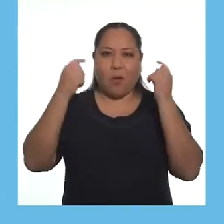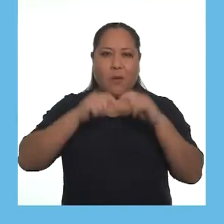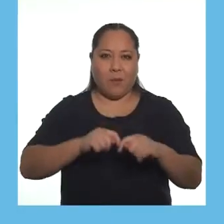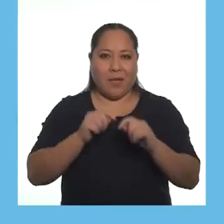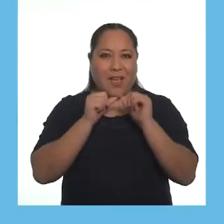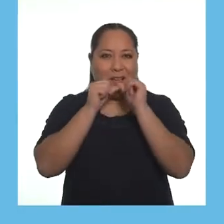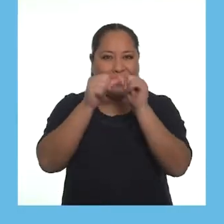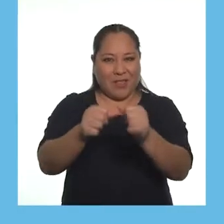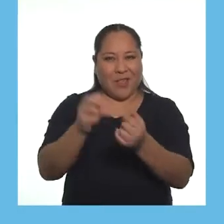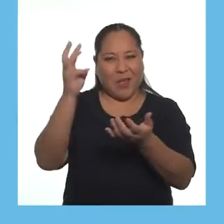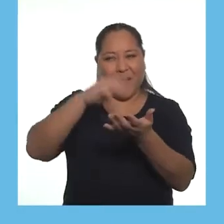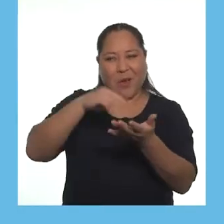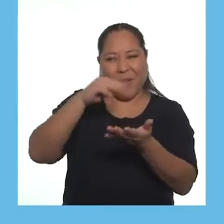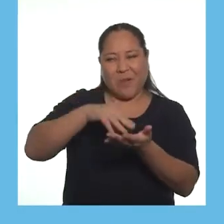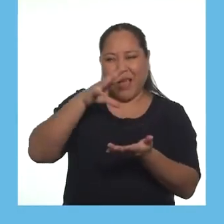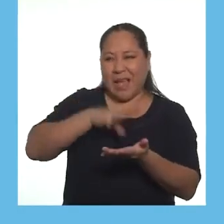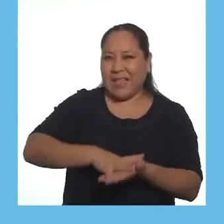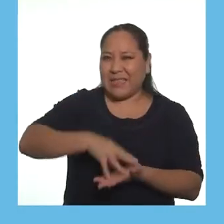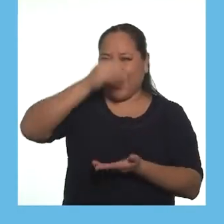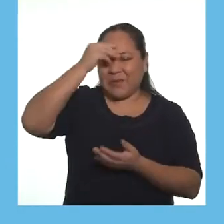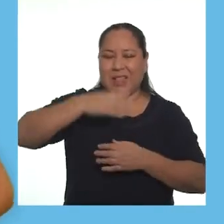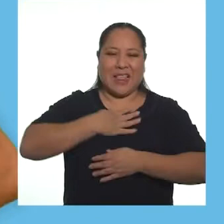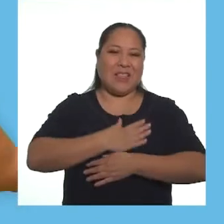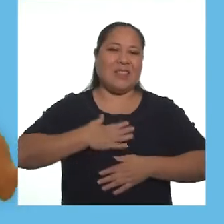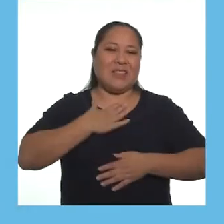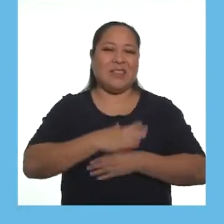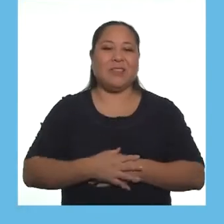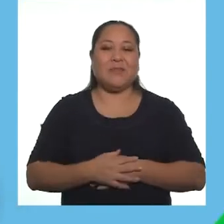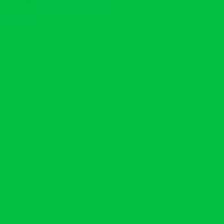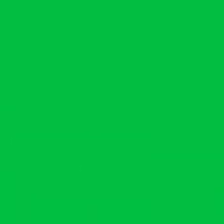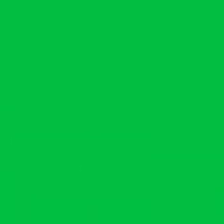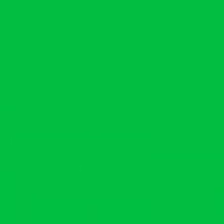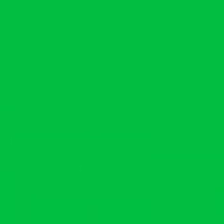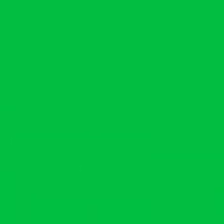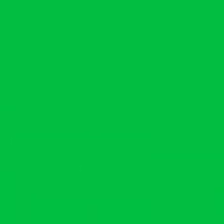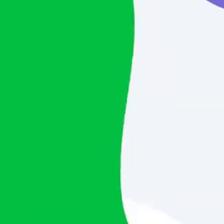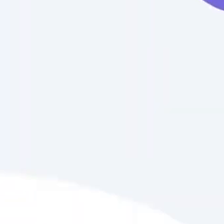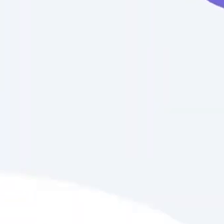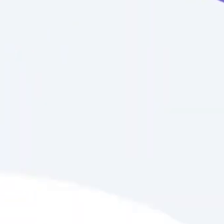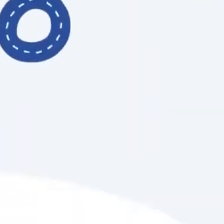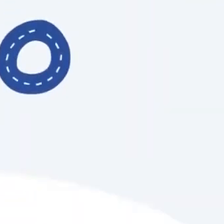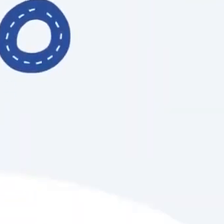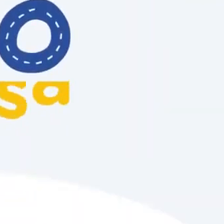una breve pausa para continuar con más aprendizaje y diversión